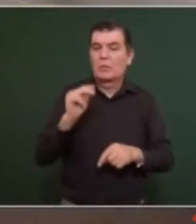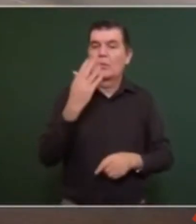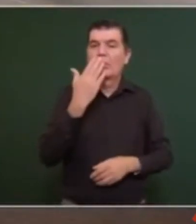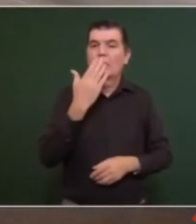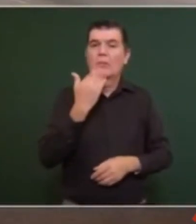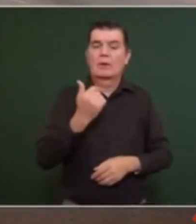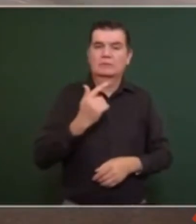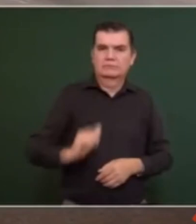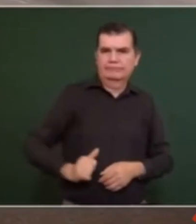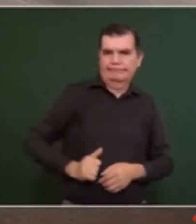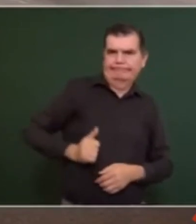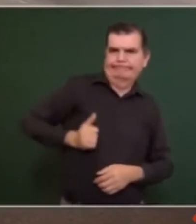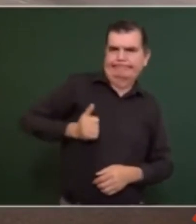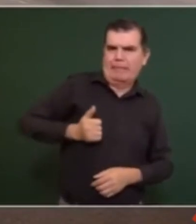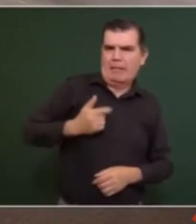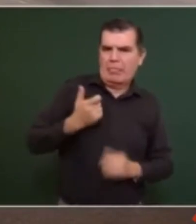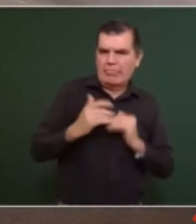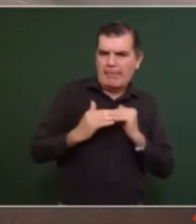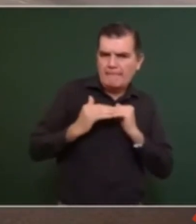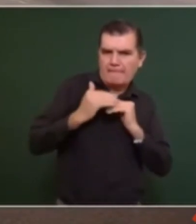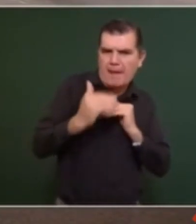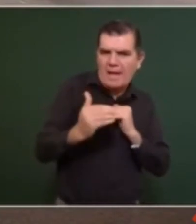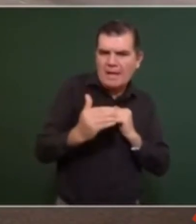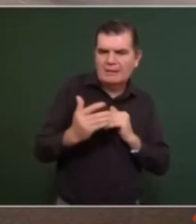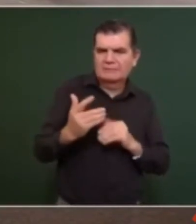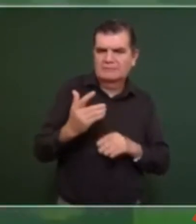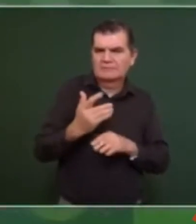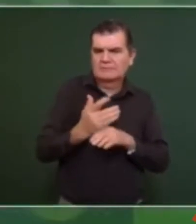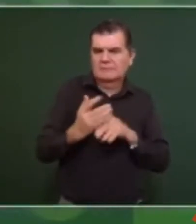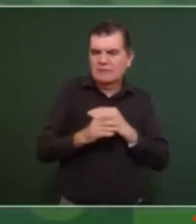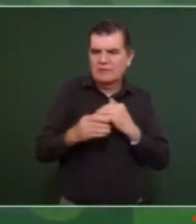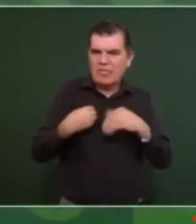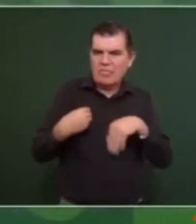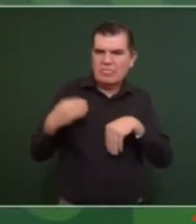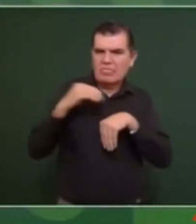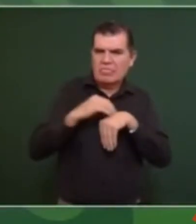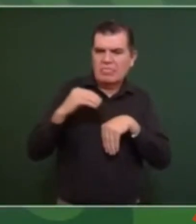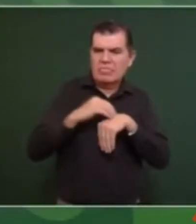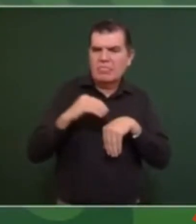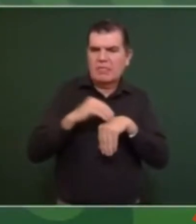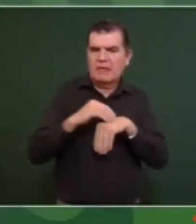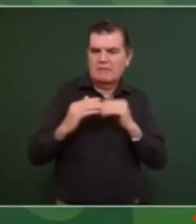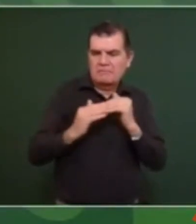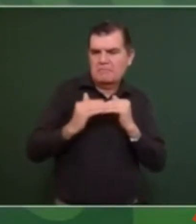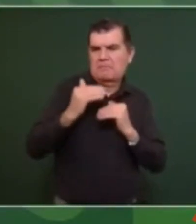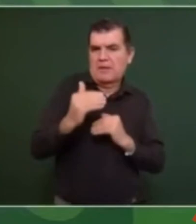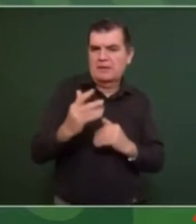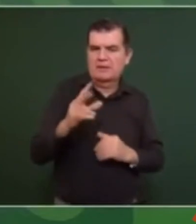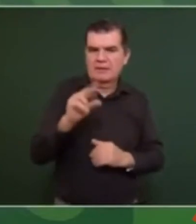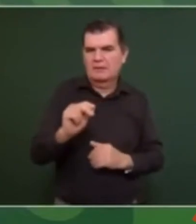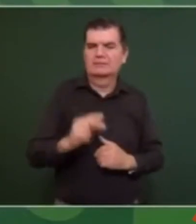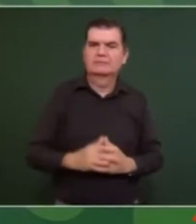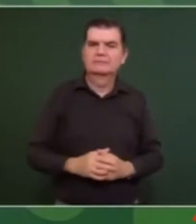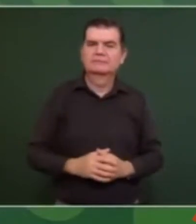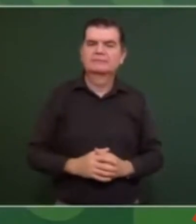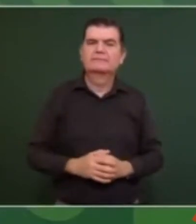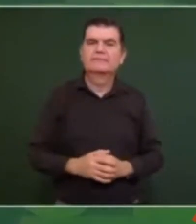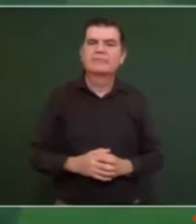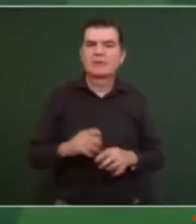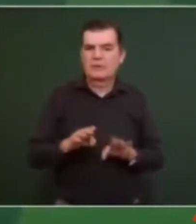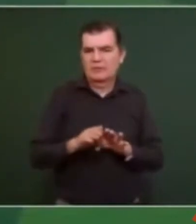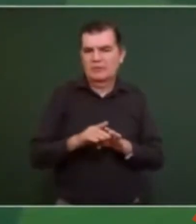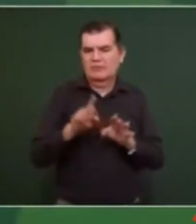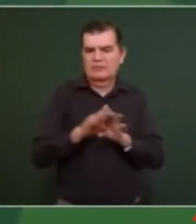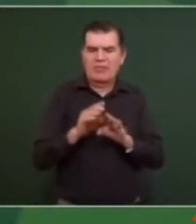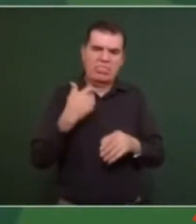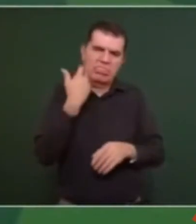que no vayan a aumentar de manera